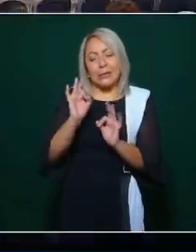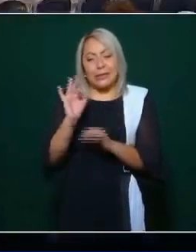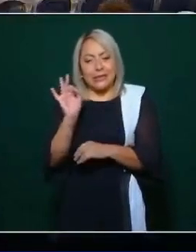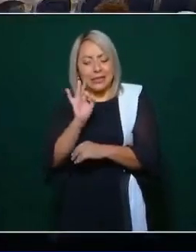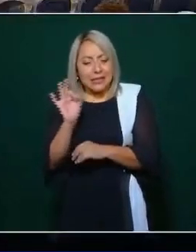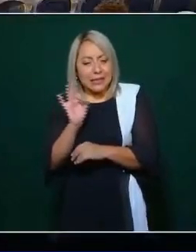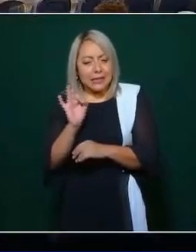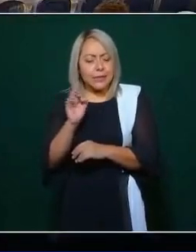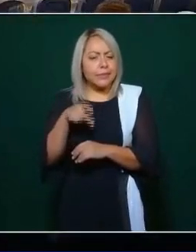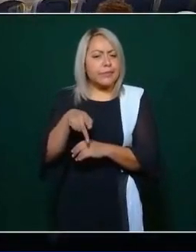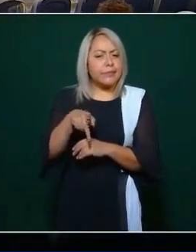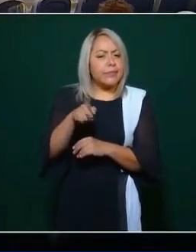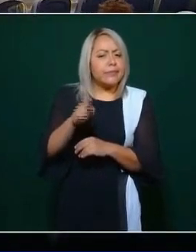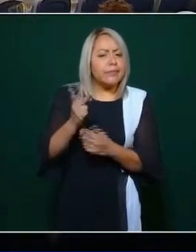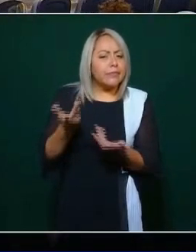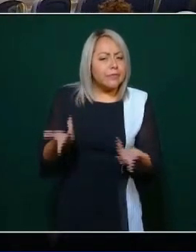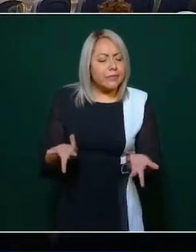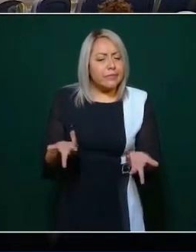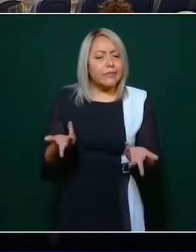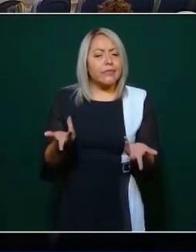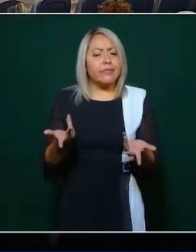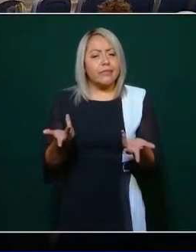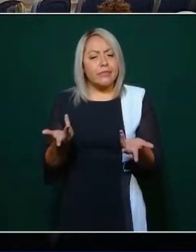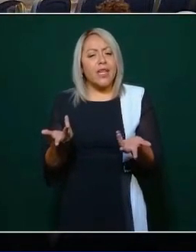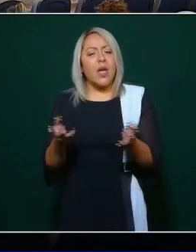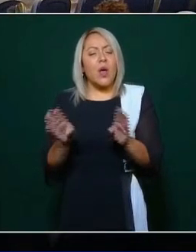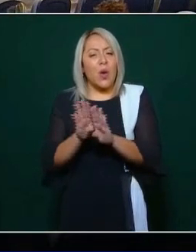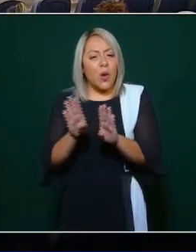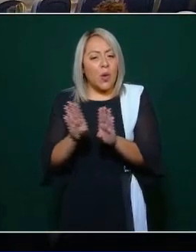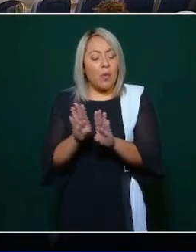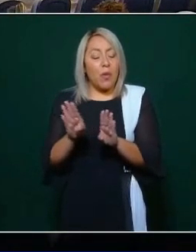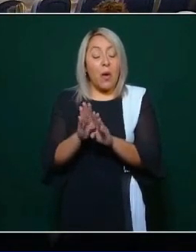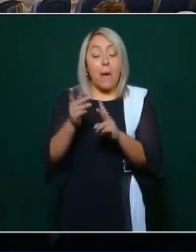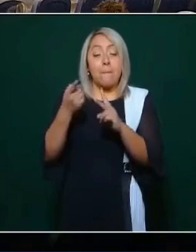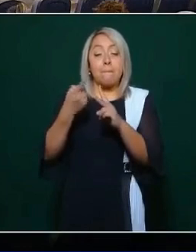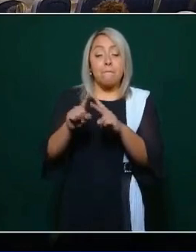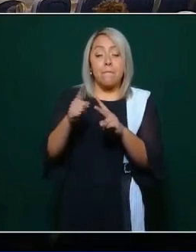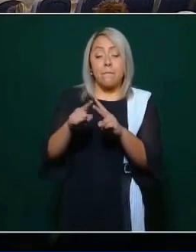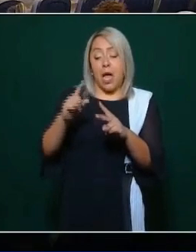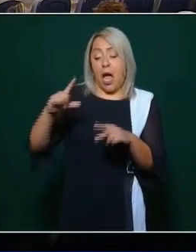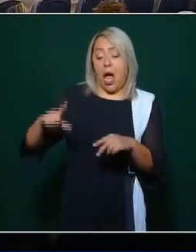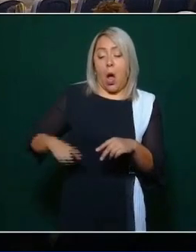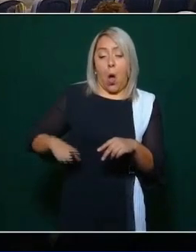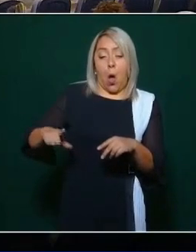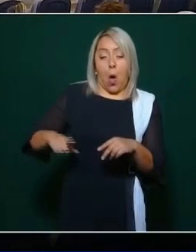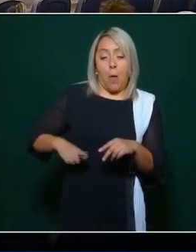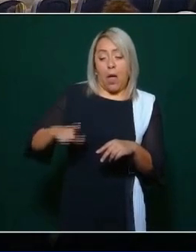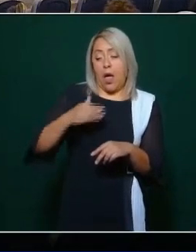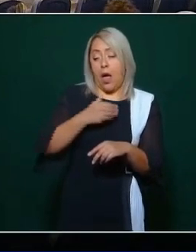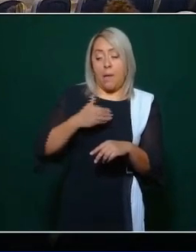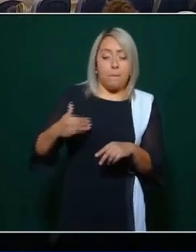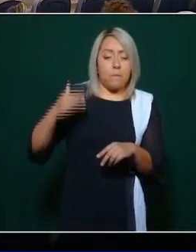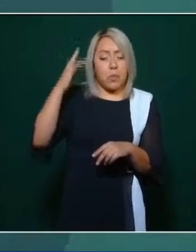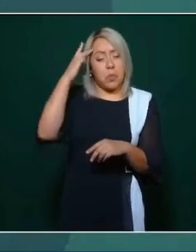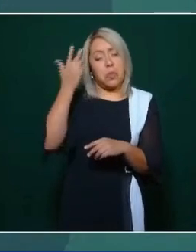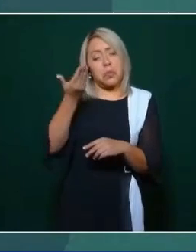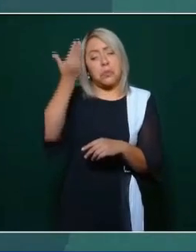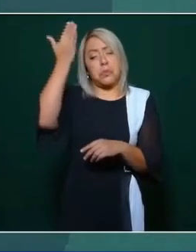Imagínense cuando empieza el porfiriato allá mil ochocientos